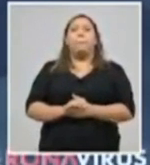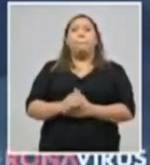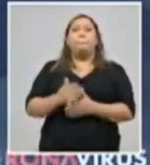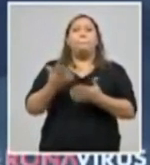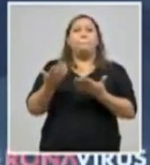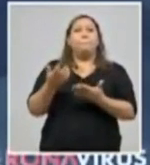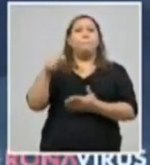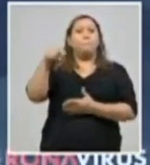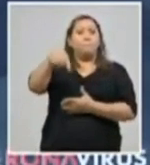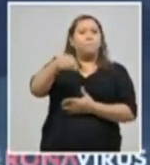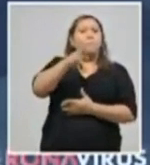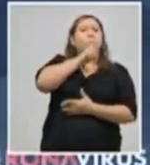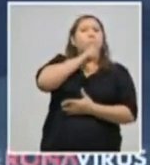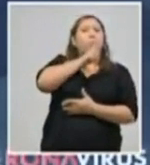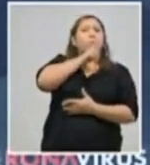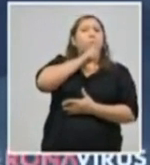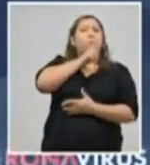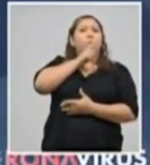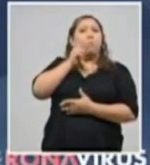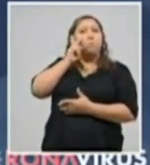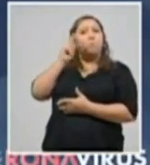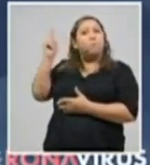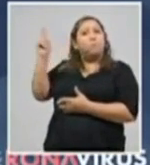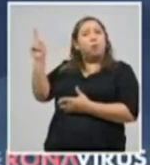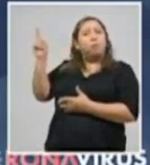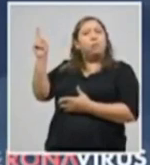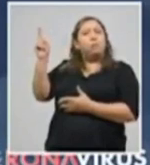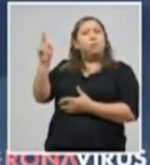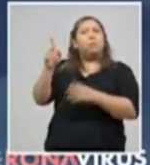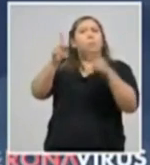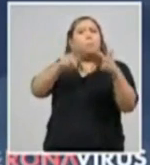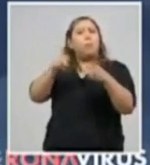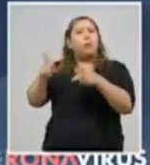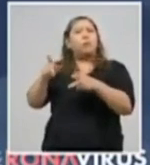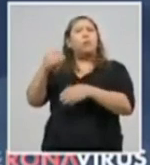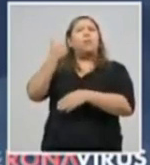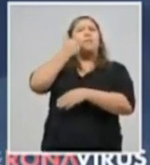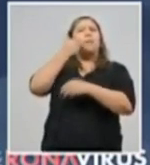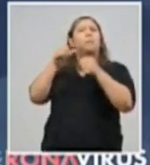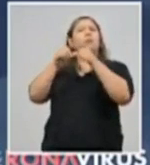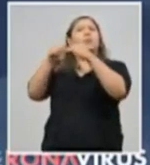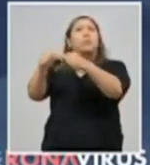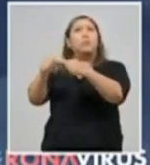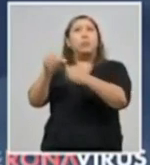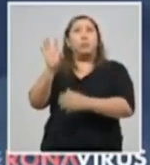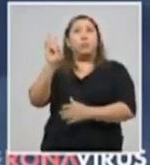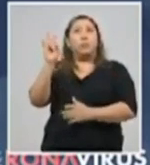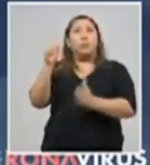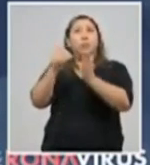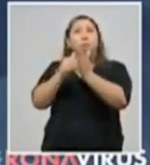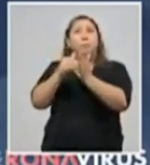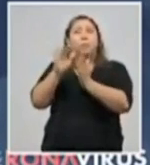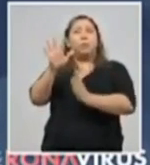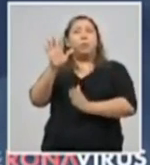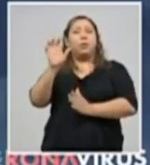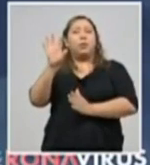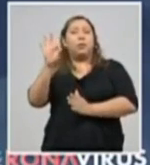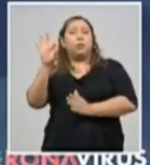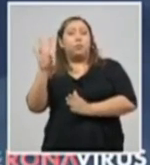en Honduras, pues vemos activas 17.597 personas. Y